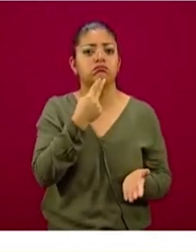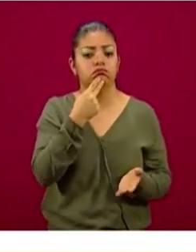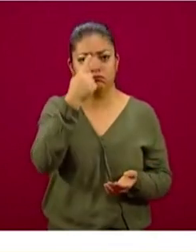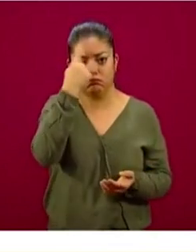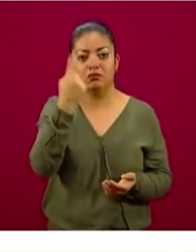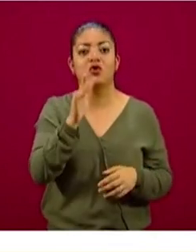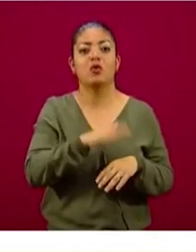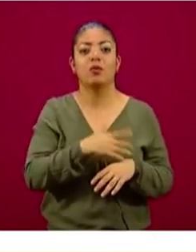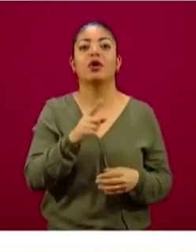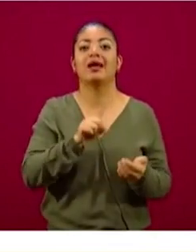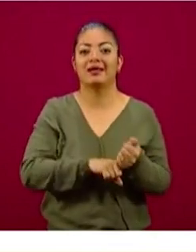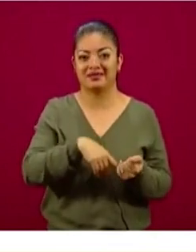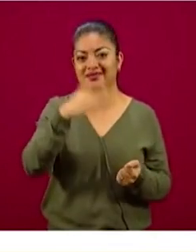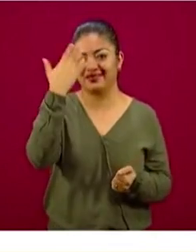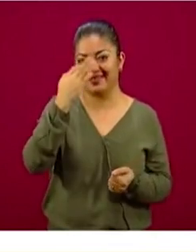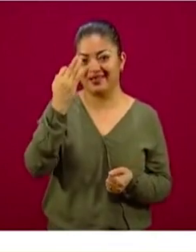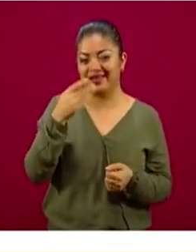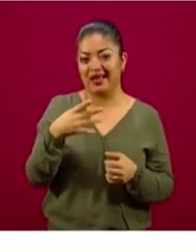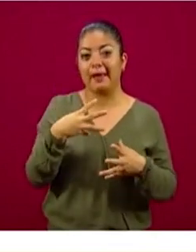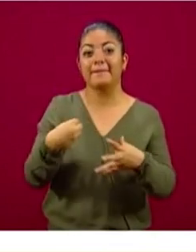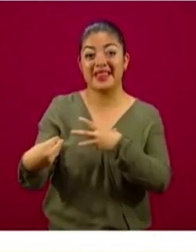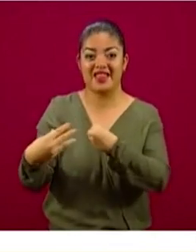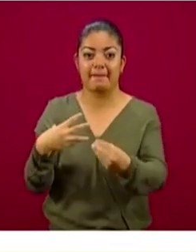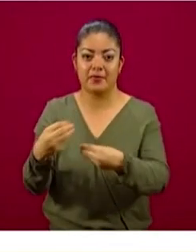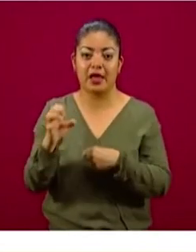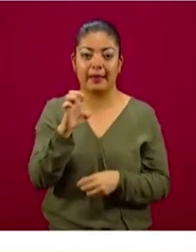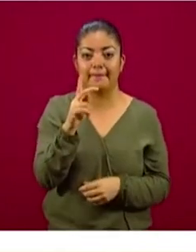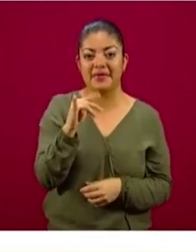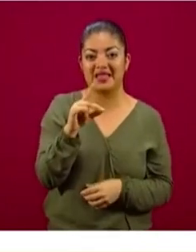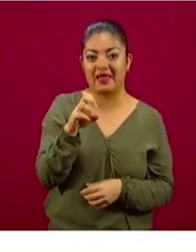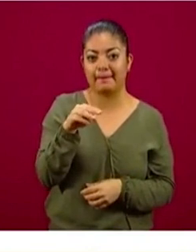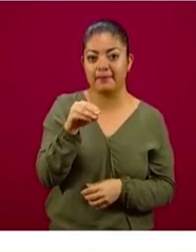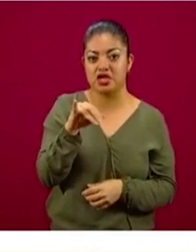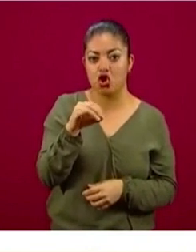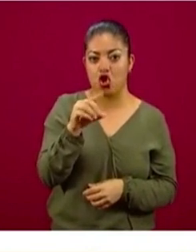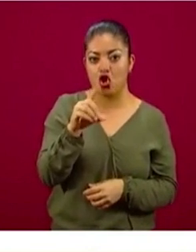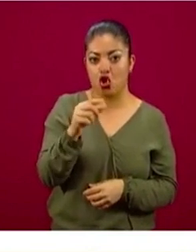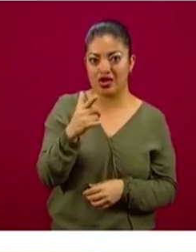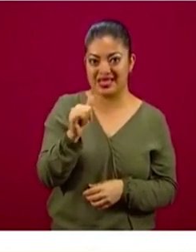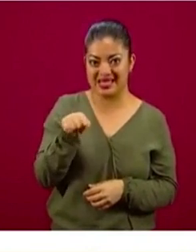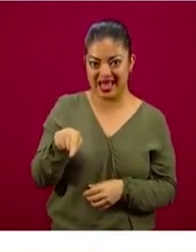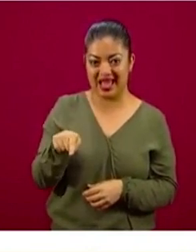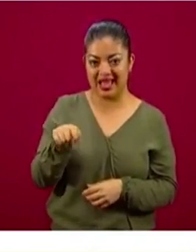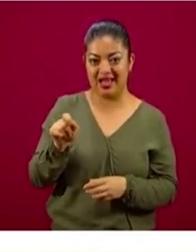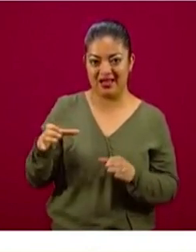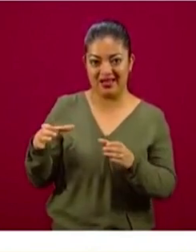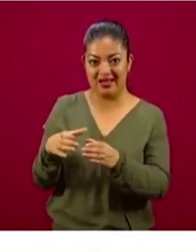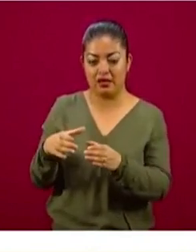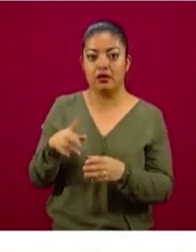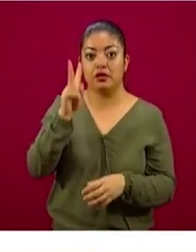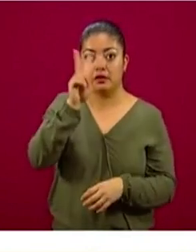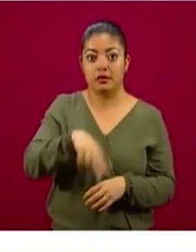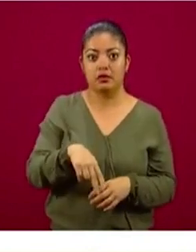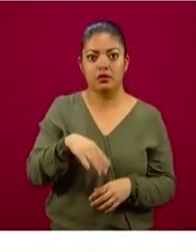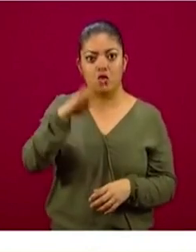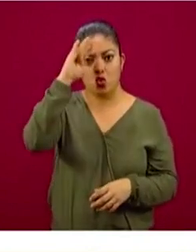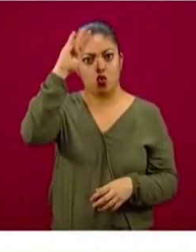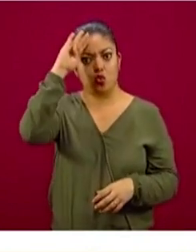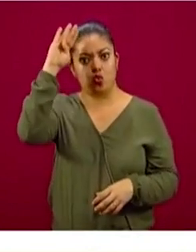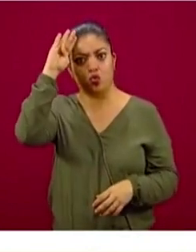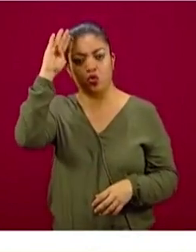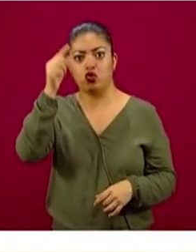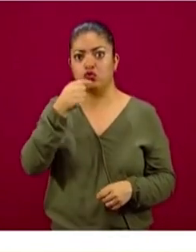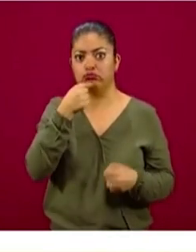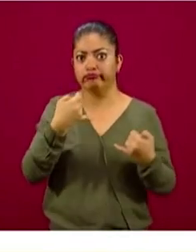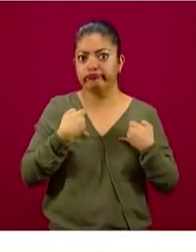ya lo dije en la parte de epidemiología, si bien es cierto las cifras no son tan mayores, sí